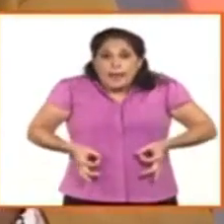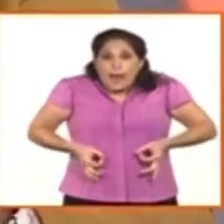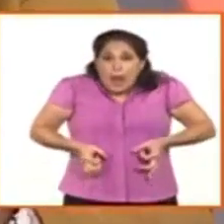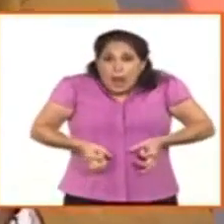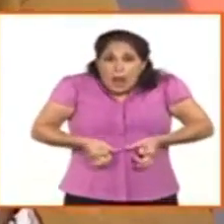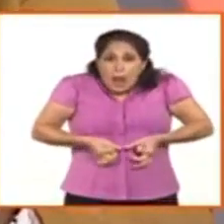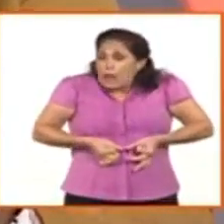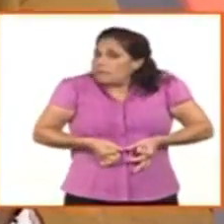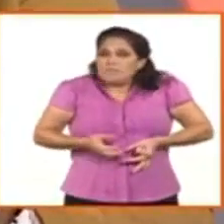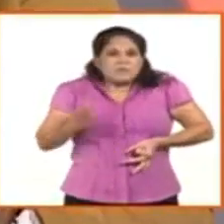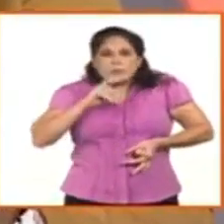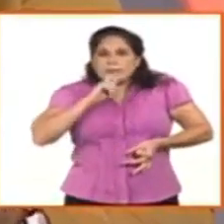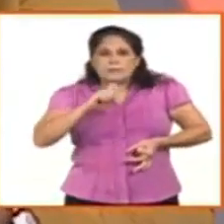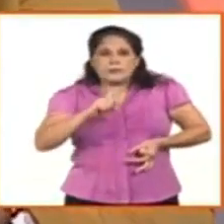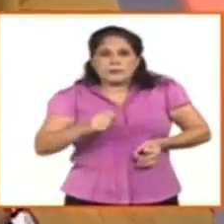poder tener un hijo propio?